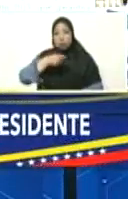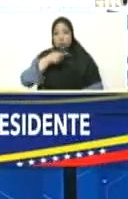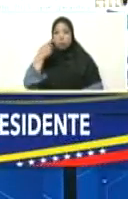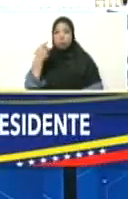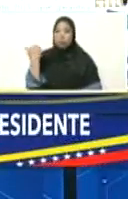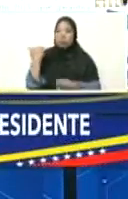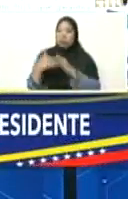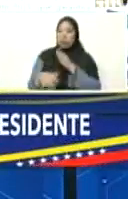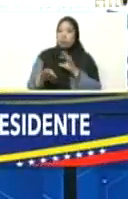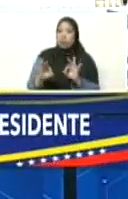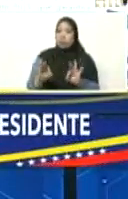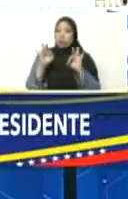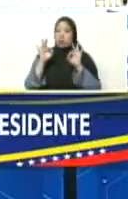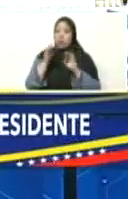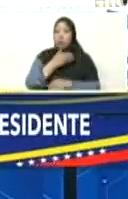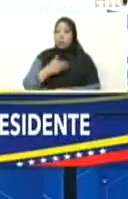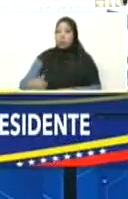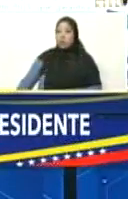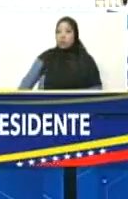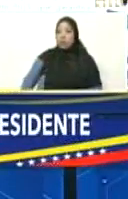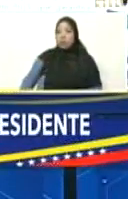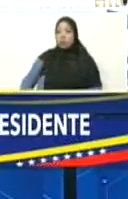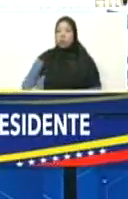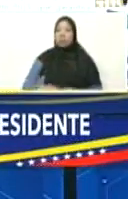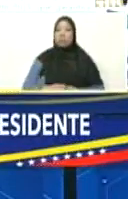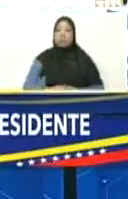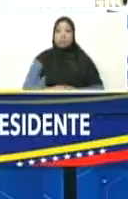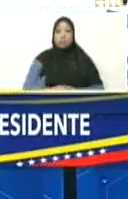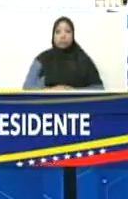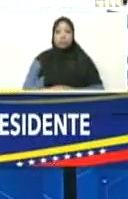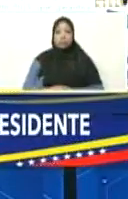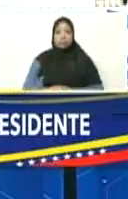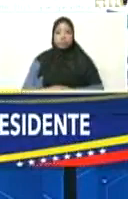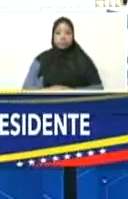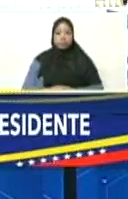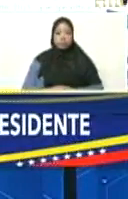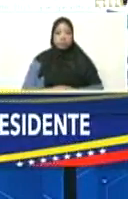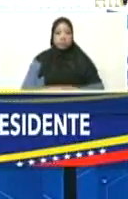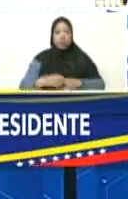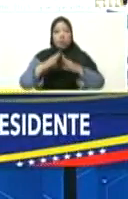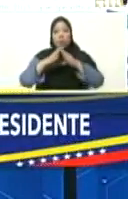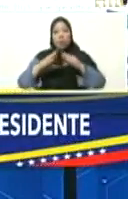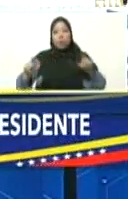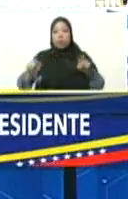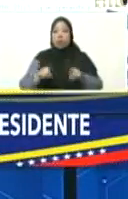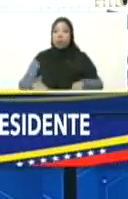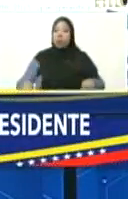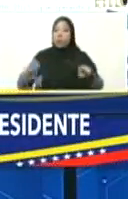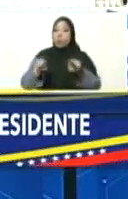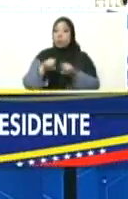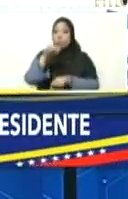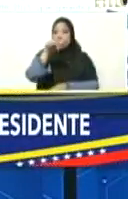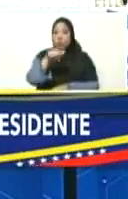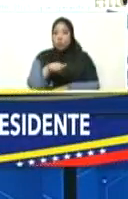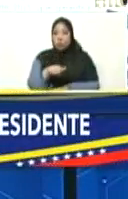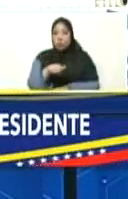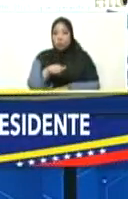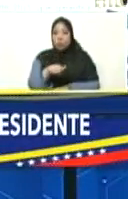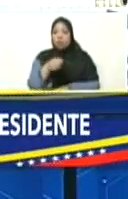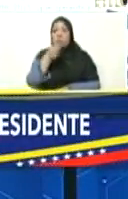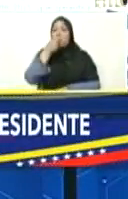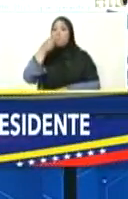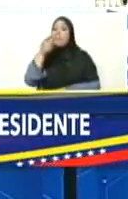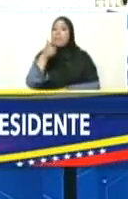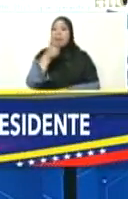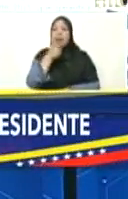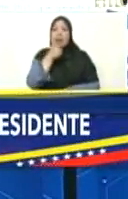enviados especiales de presidentes, y todos al unísono me dicen, qué bella